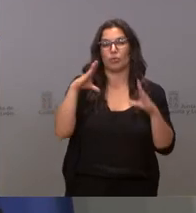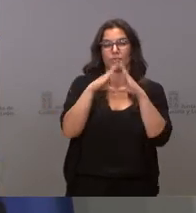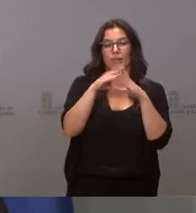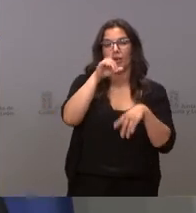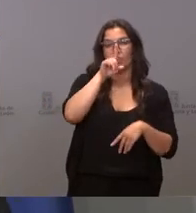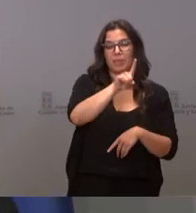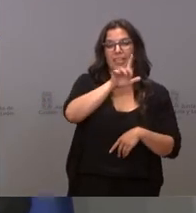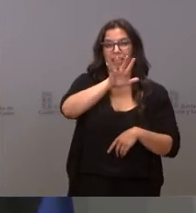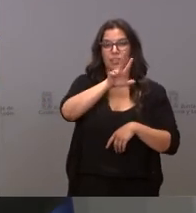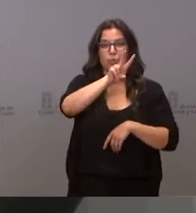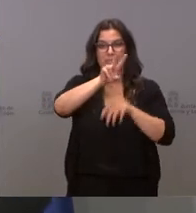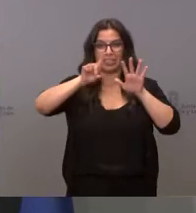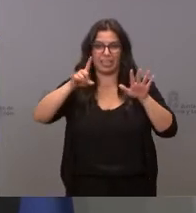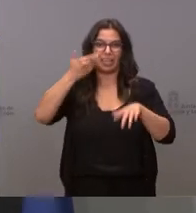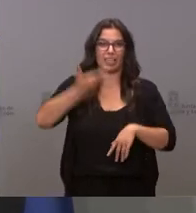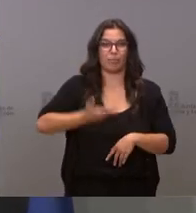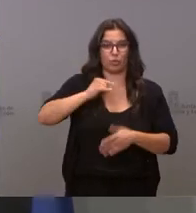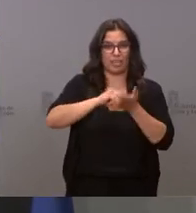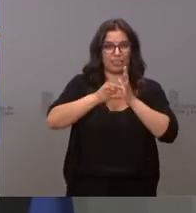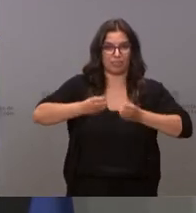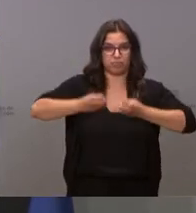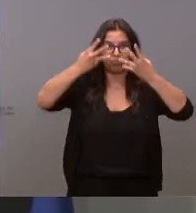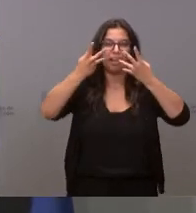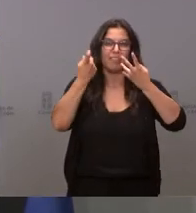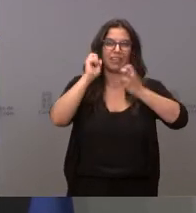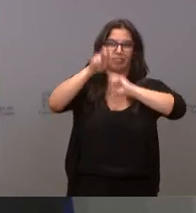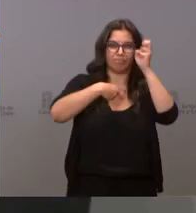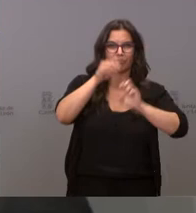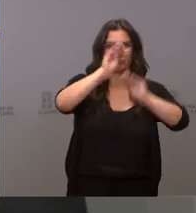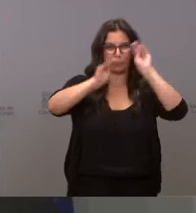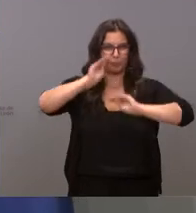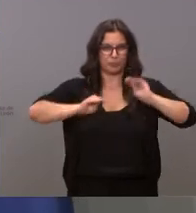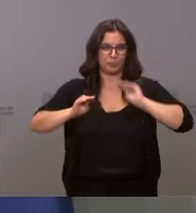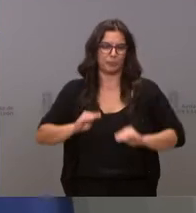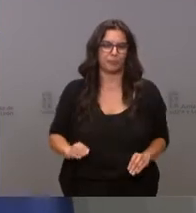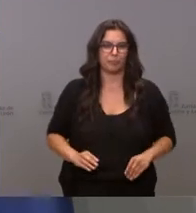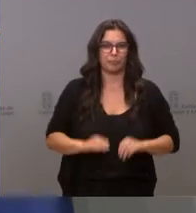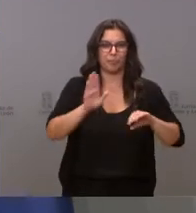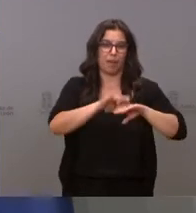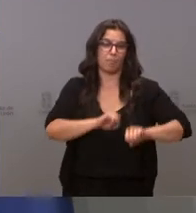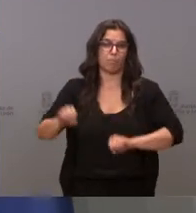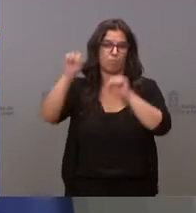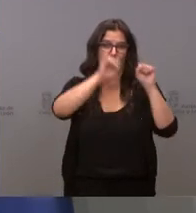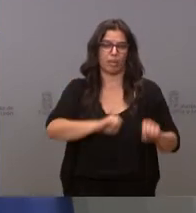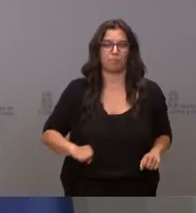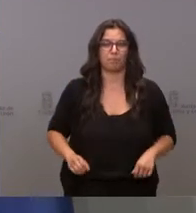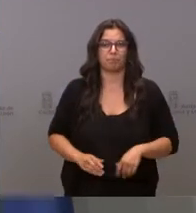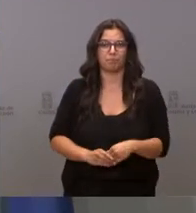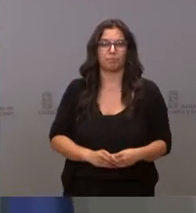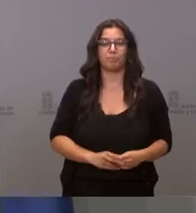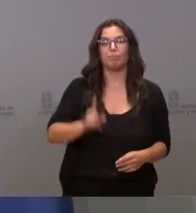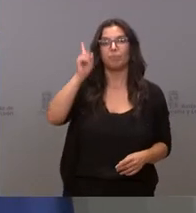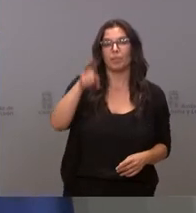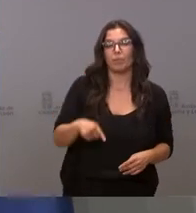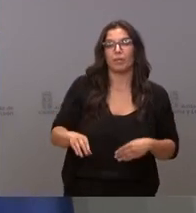importancia arquitectónica notable que precisa intervención de protección. También la